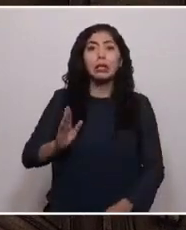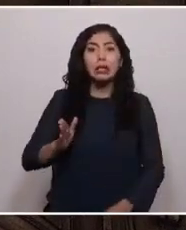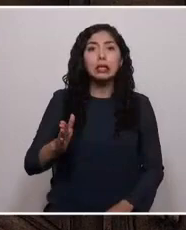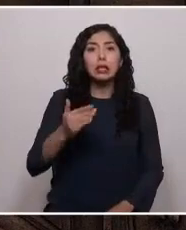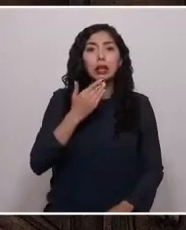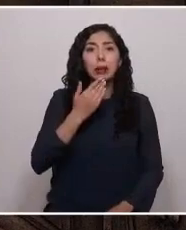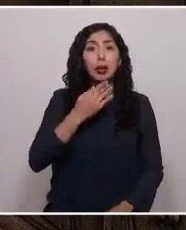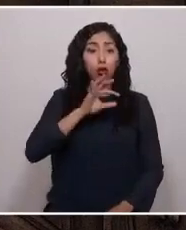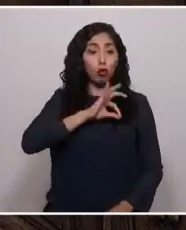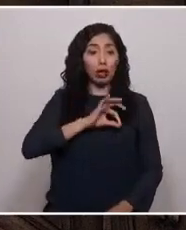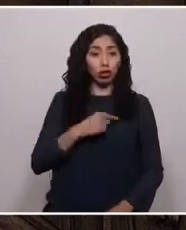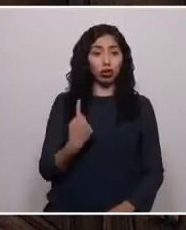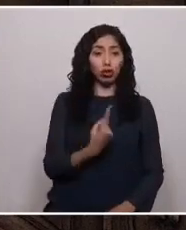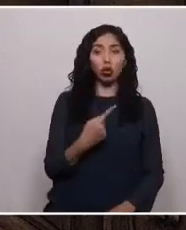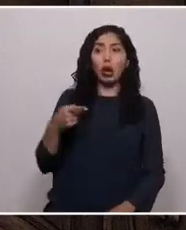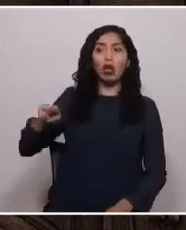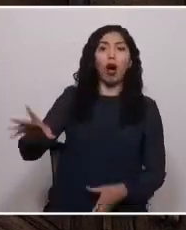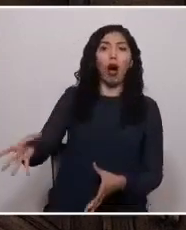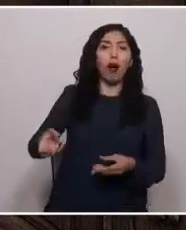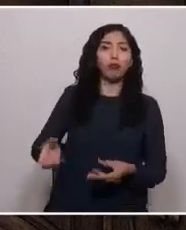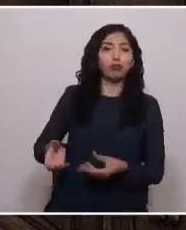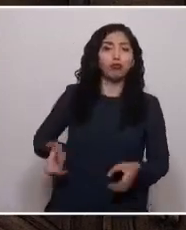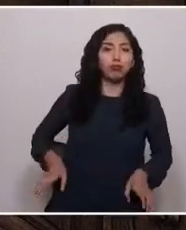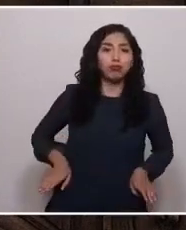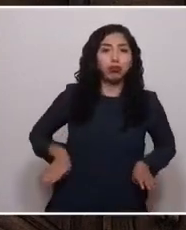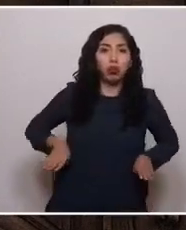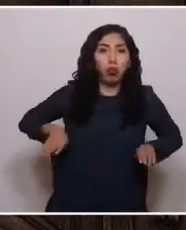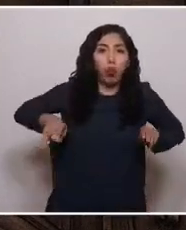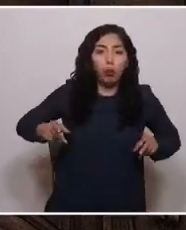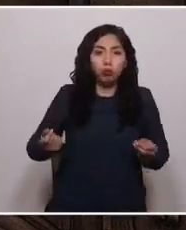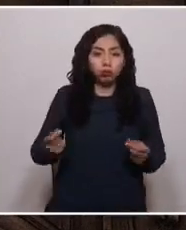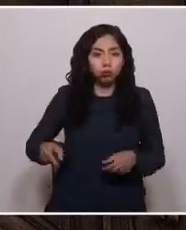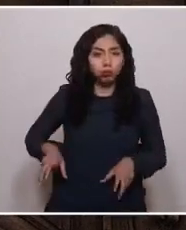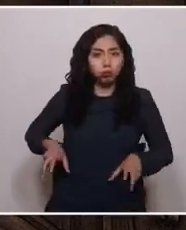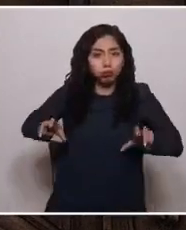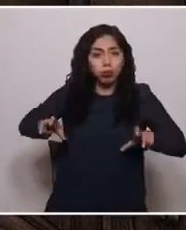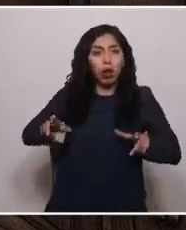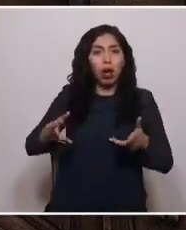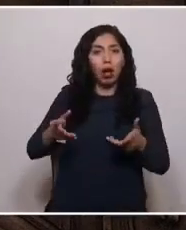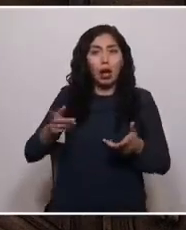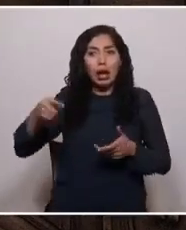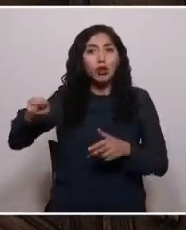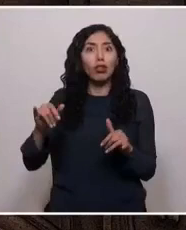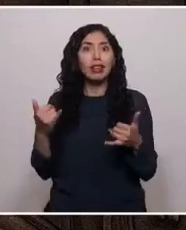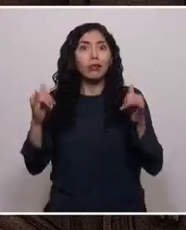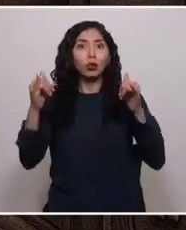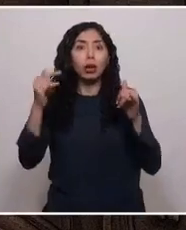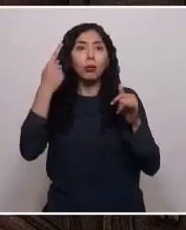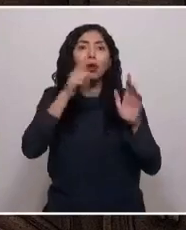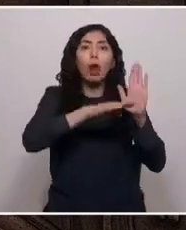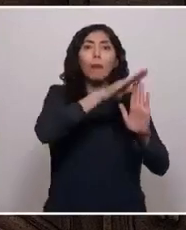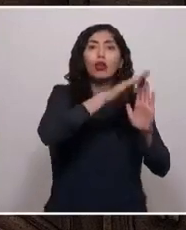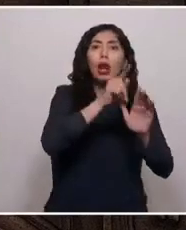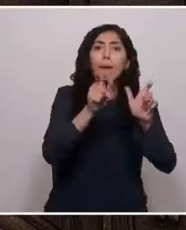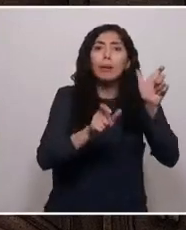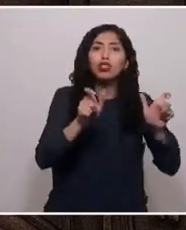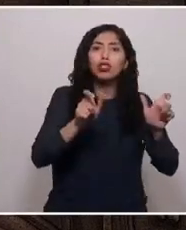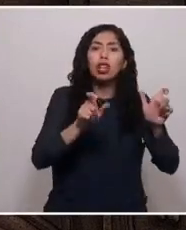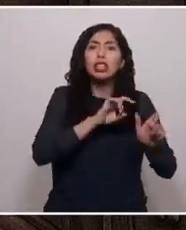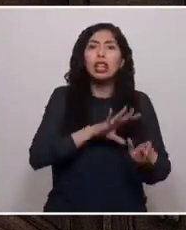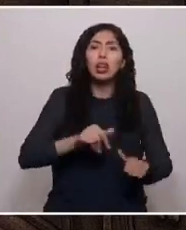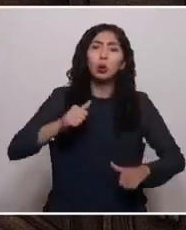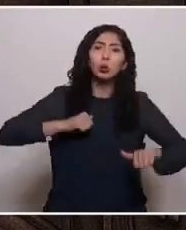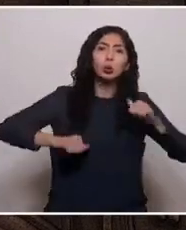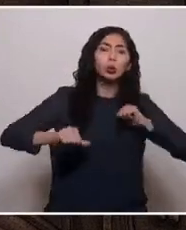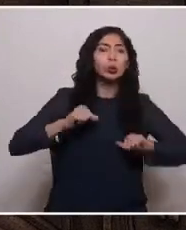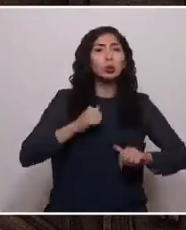Pero mientras ellos disfrutan de las bondades del modelo, una mayoría de los chilenos no goza de dicha suerte y se angustia de solo pensar